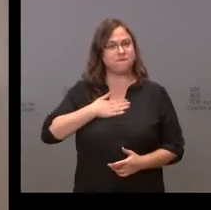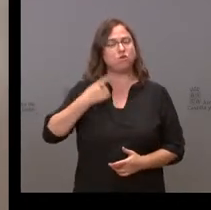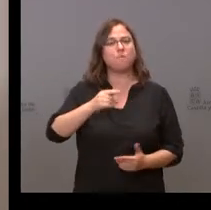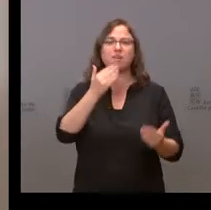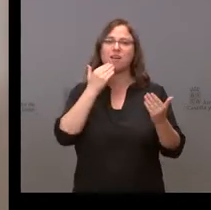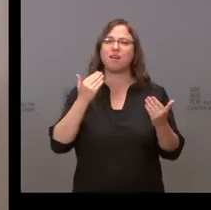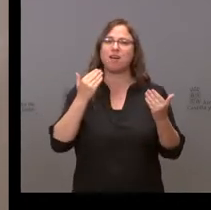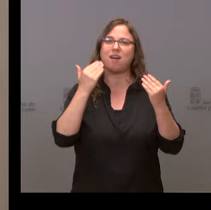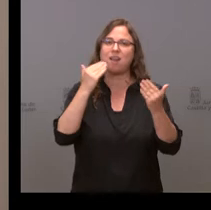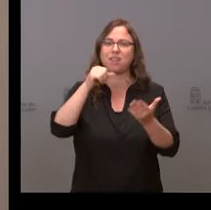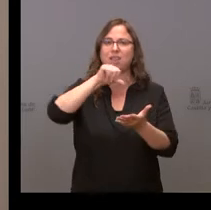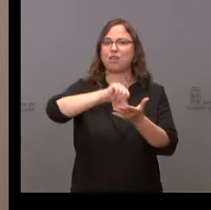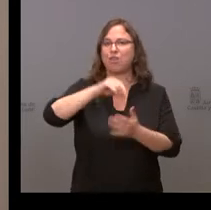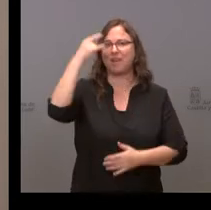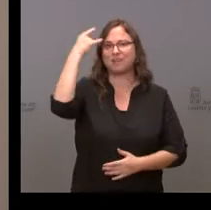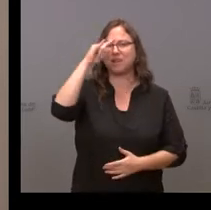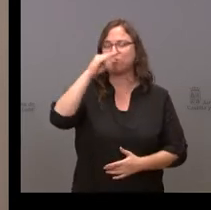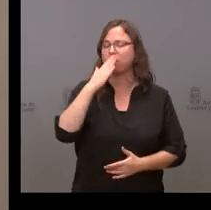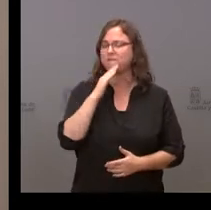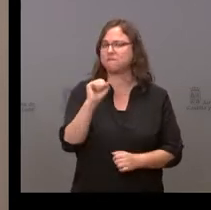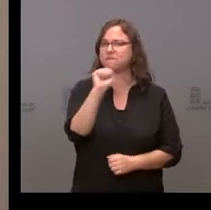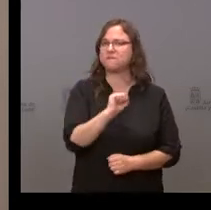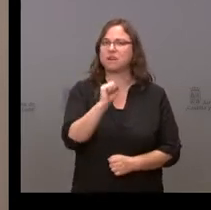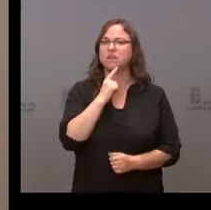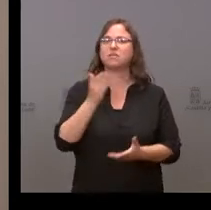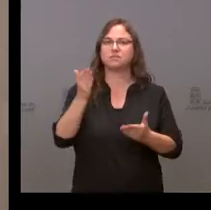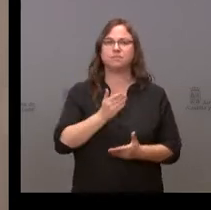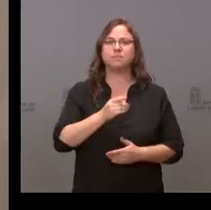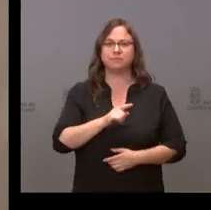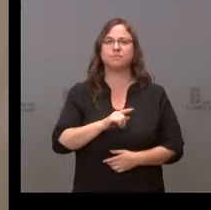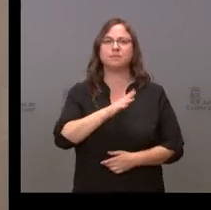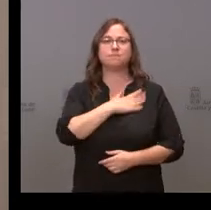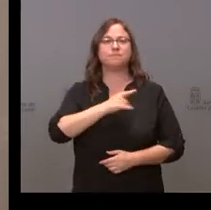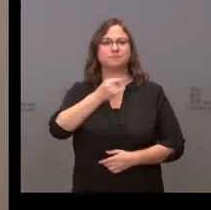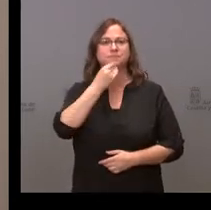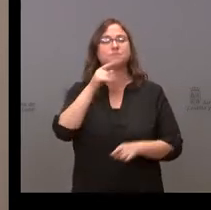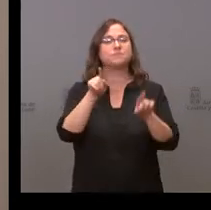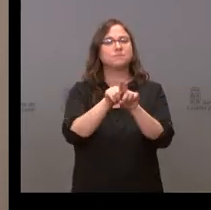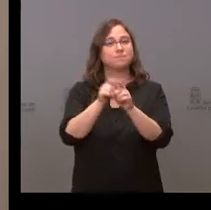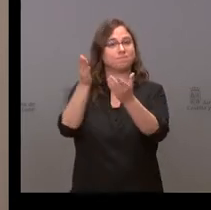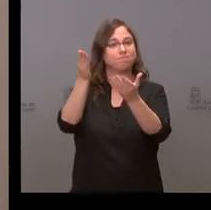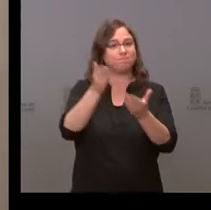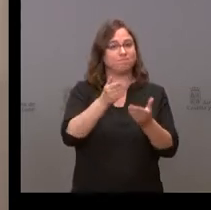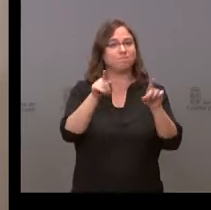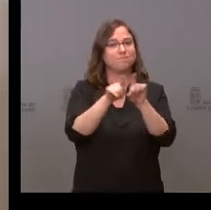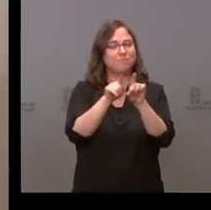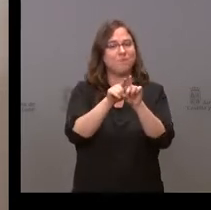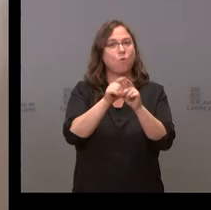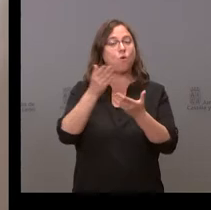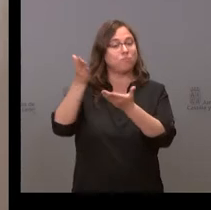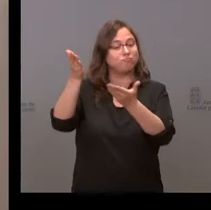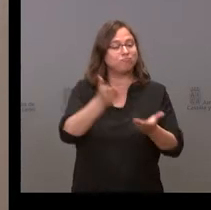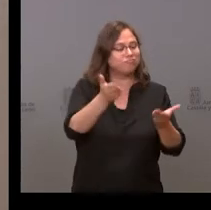supuesto, la fantástica acogida que han realizado a nuestros